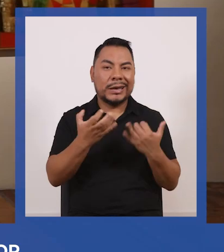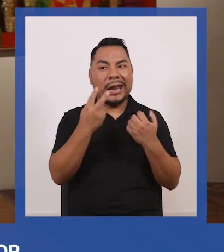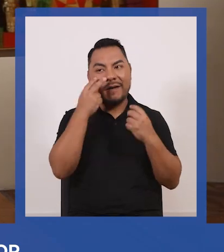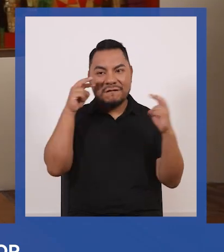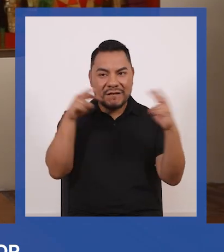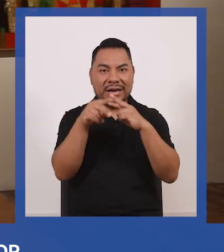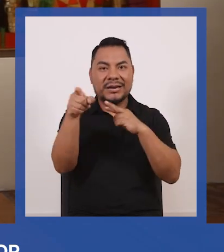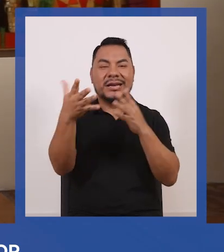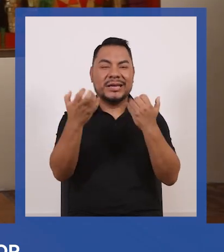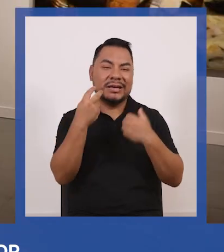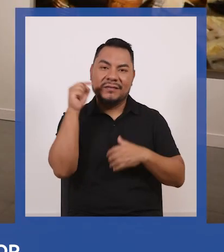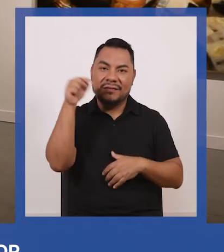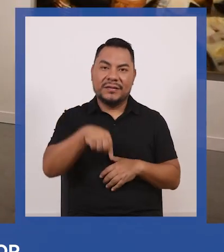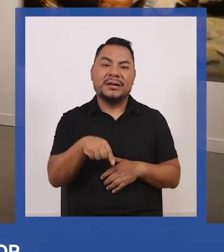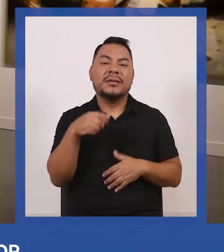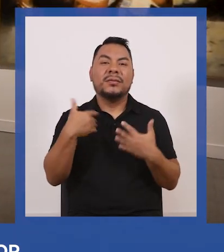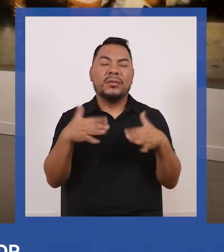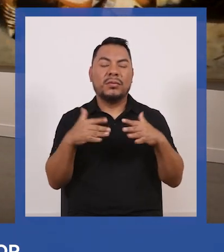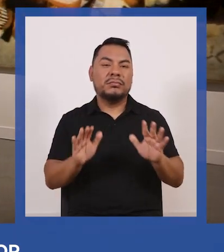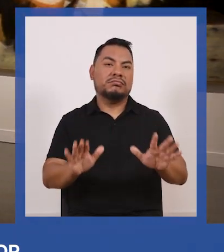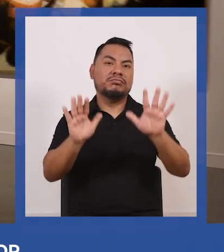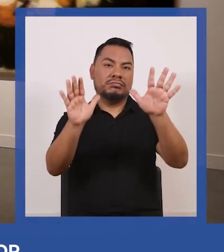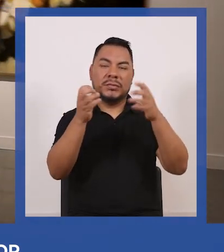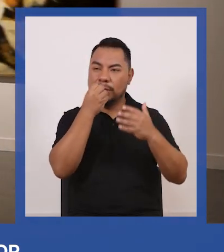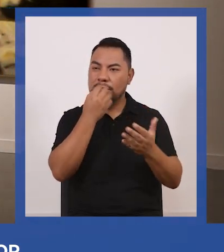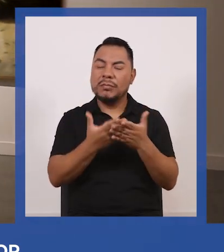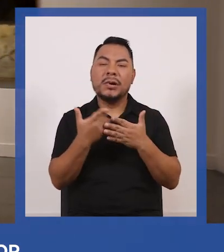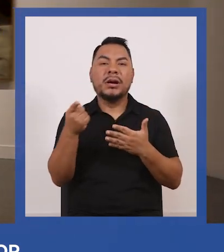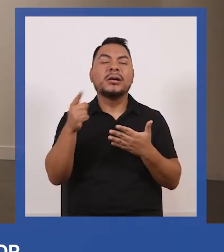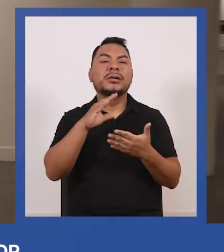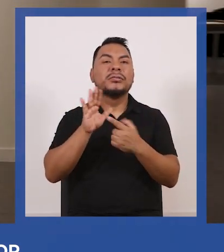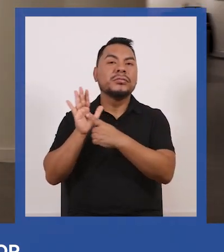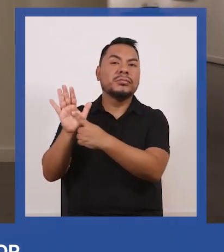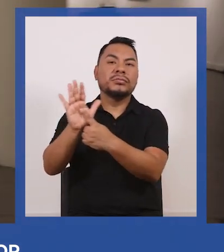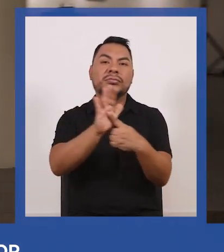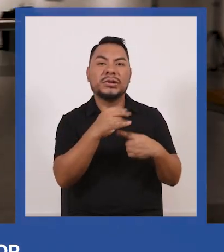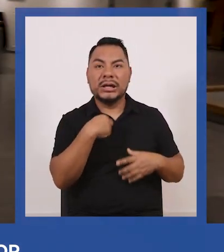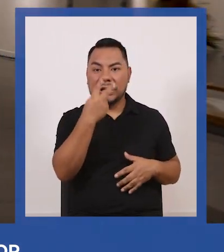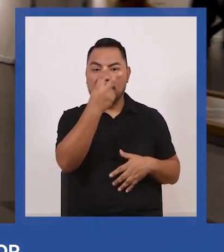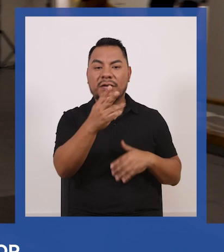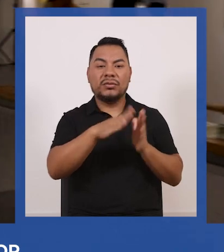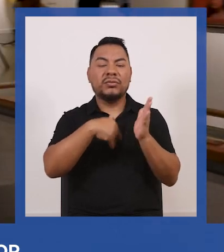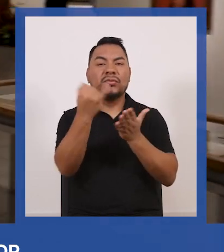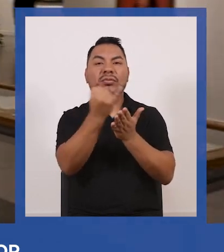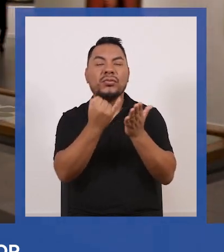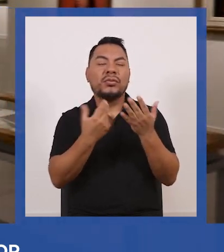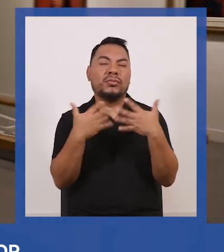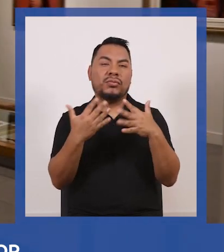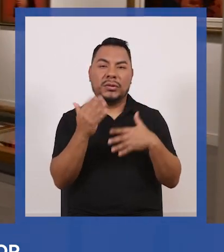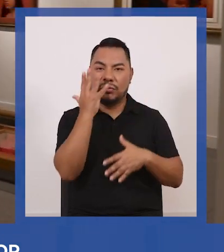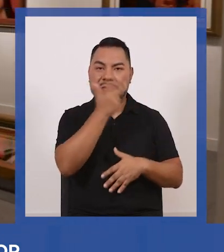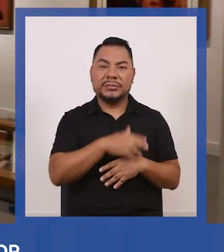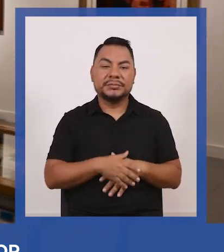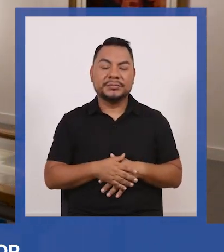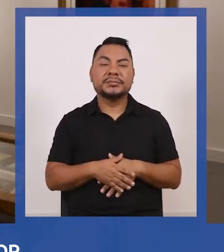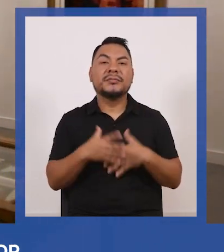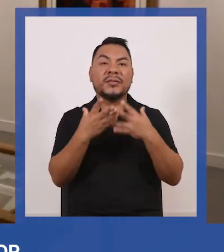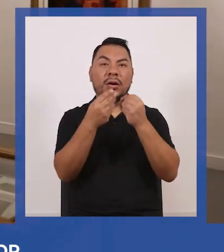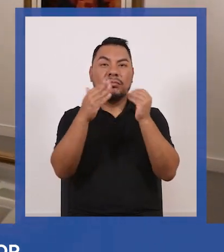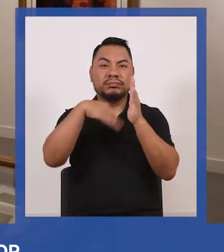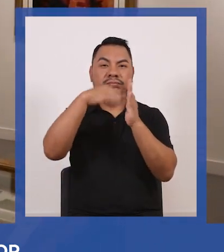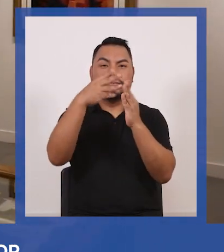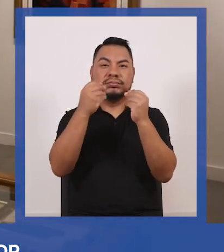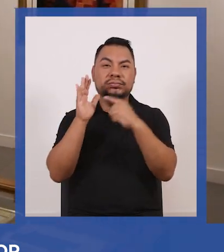verlo tenía que venir a verlo es algo estupendo es una de las mejores exposiciones que he visto y qué lindo ¿verdad? La cantidad de obras que